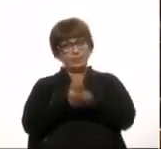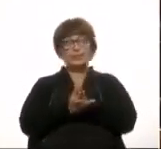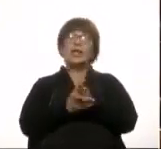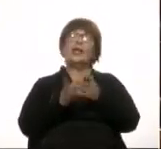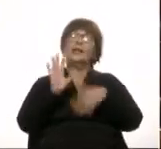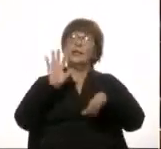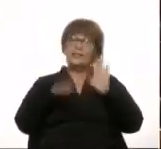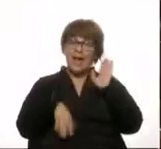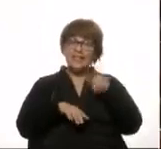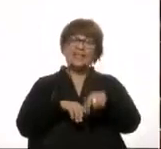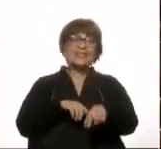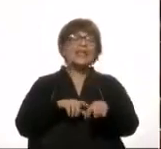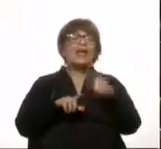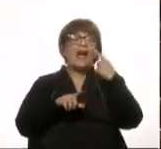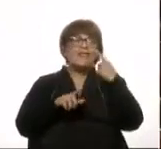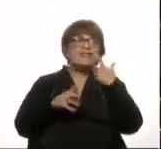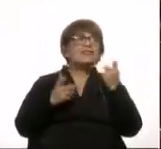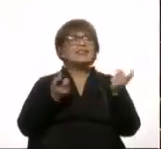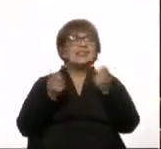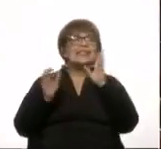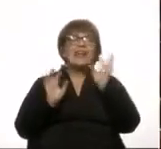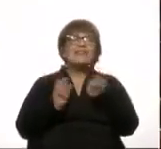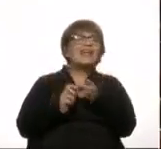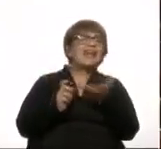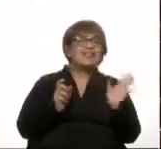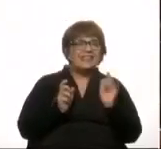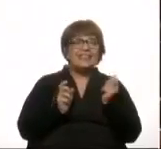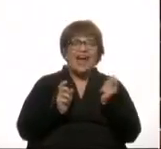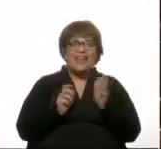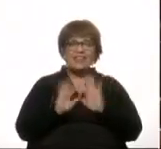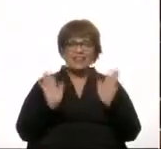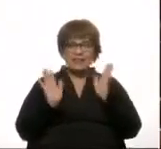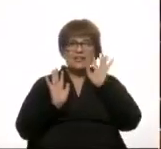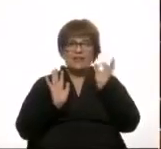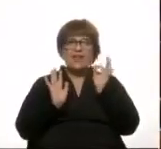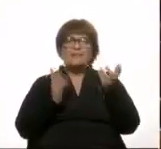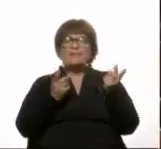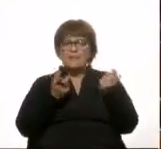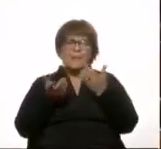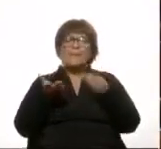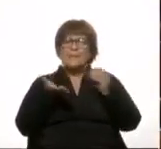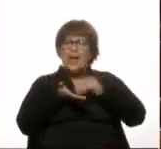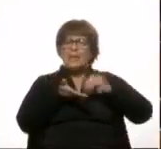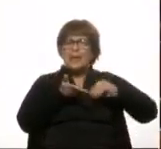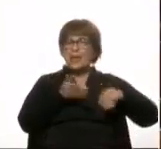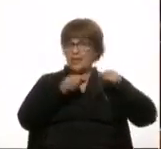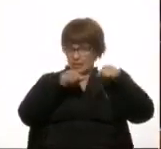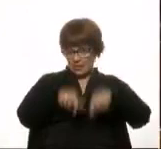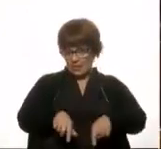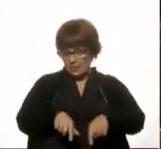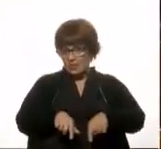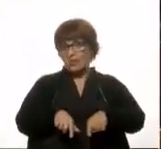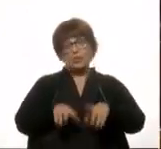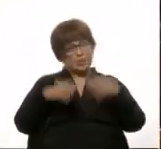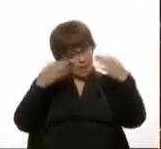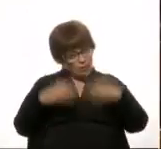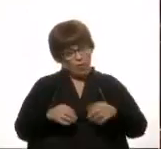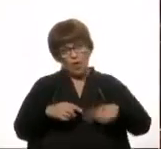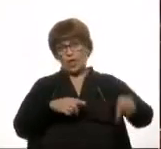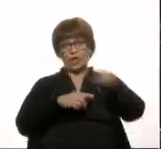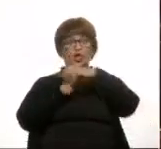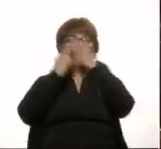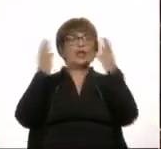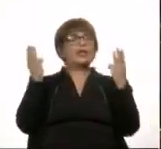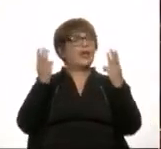exigentes, vamos a querer saber los montos, vamos a querer saber muchas cosas y me parece que eso va a ser bueno para todos.